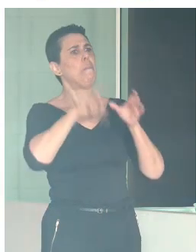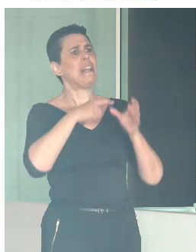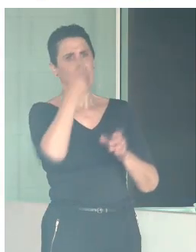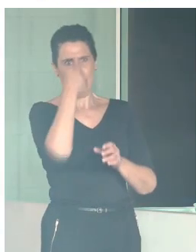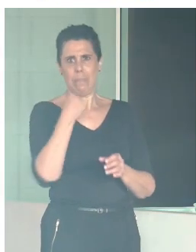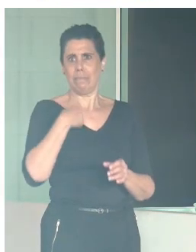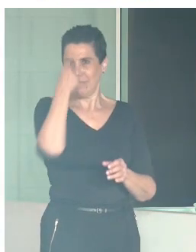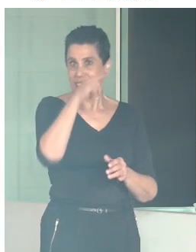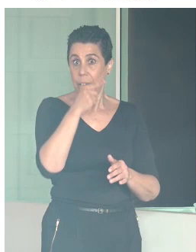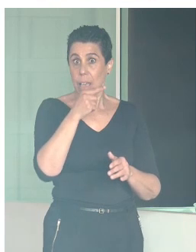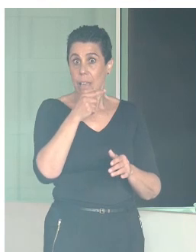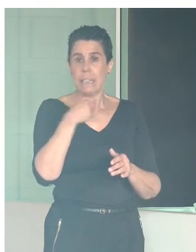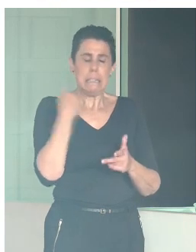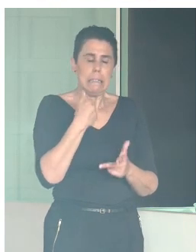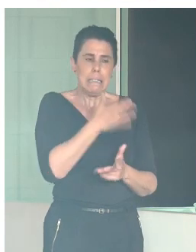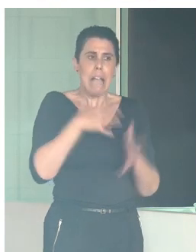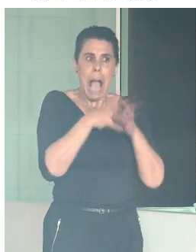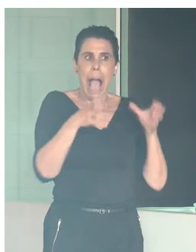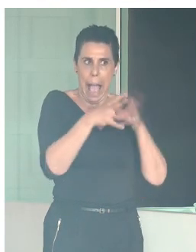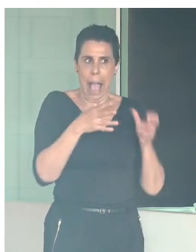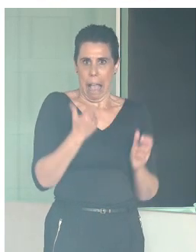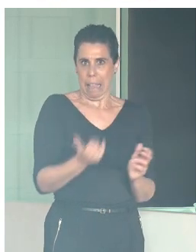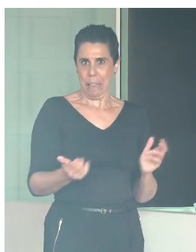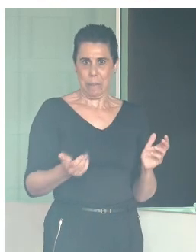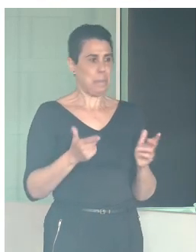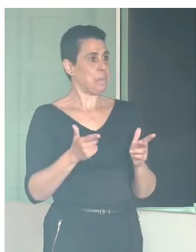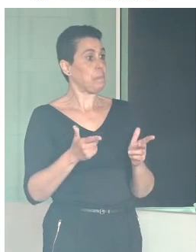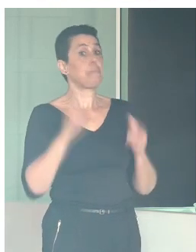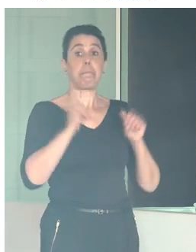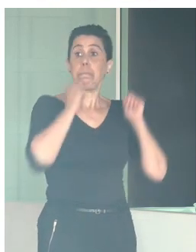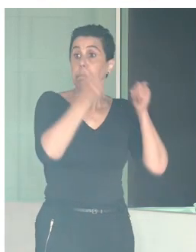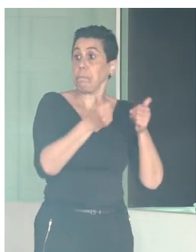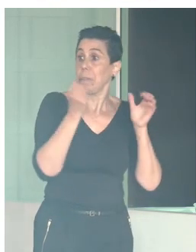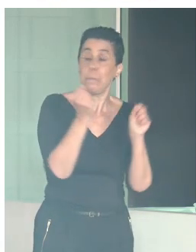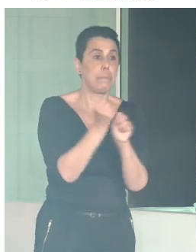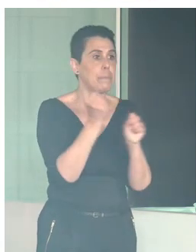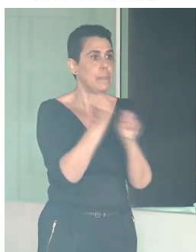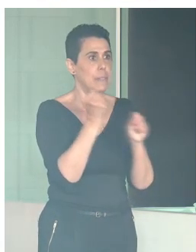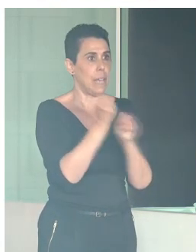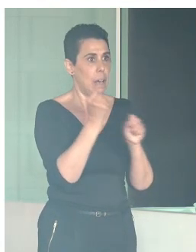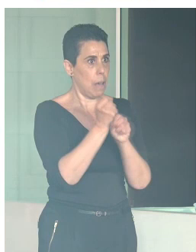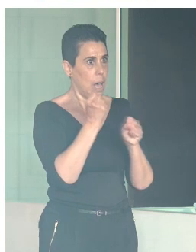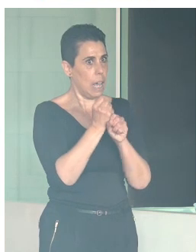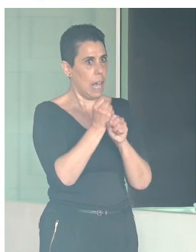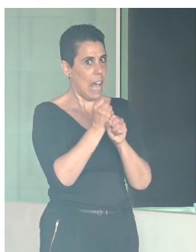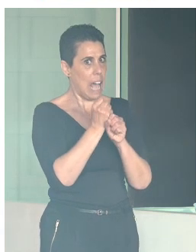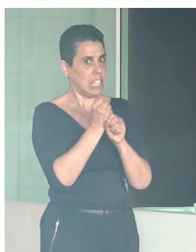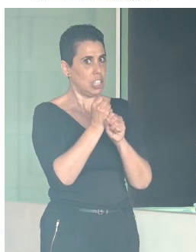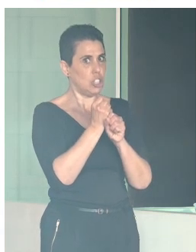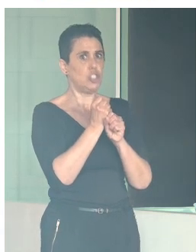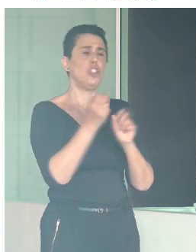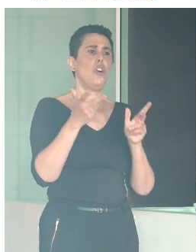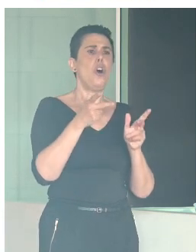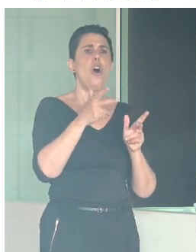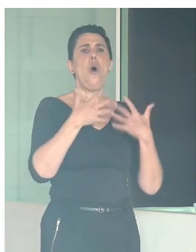Esa sensibilidad por lo menos la tenemos. Y en ese sentido, bueno, empezamos trabajando con el tema de la función social del patrimonio,